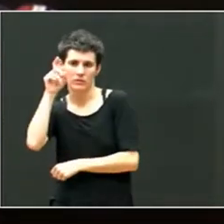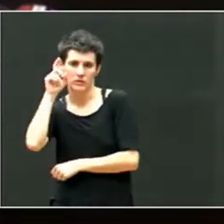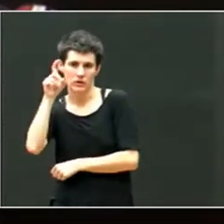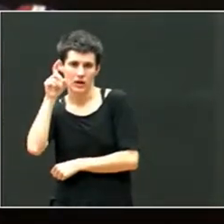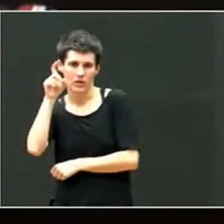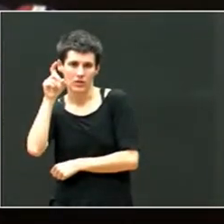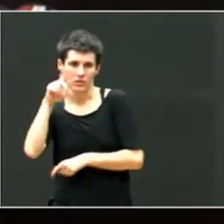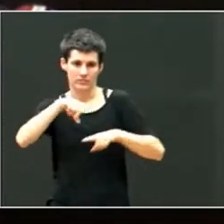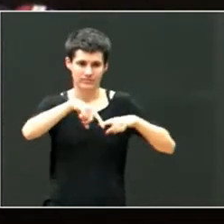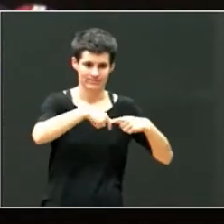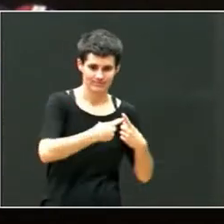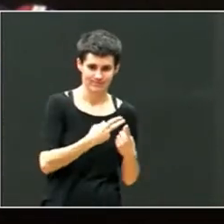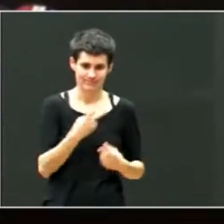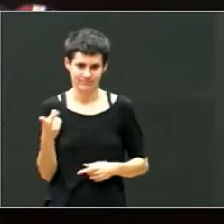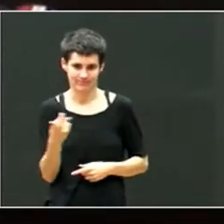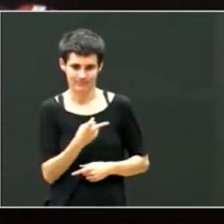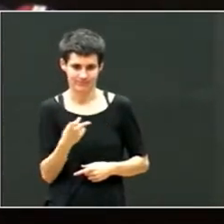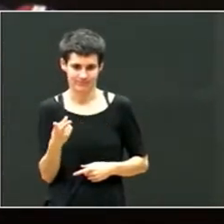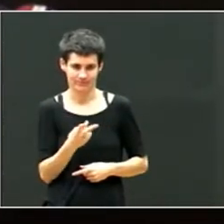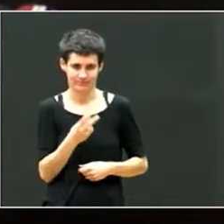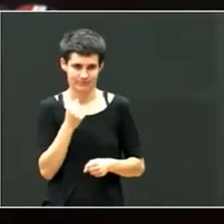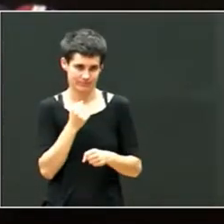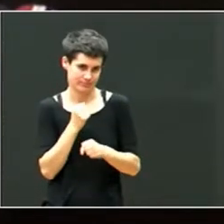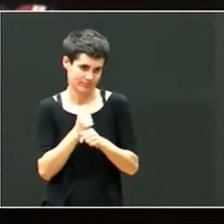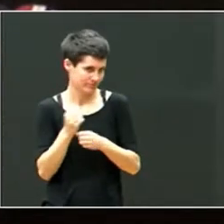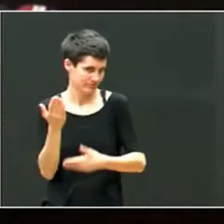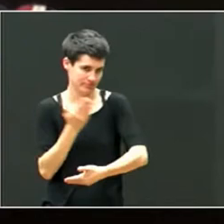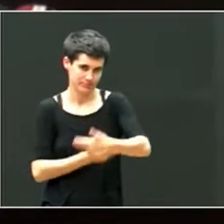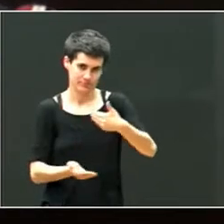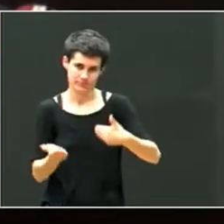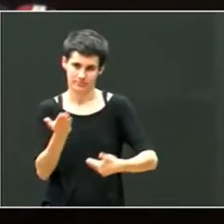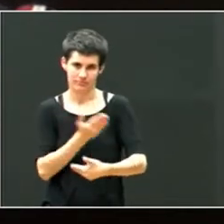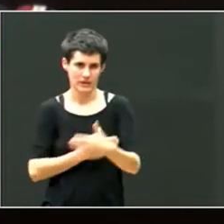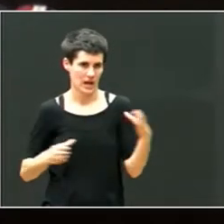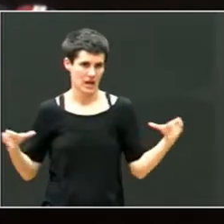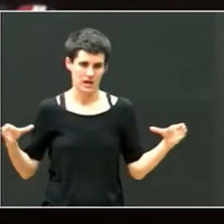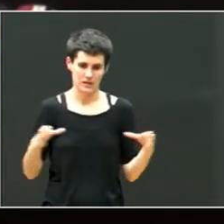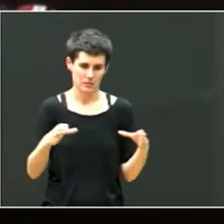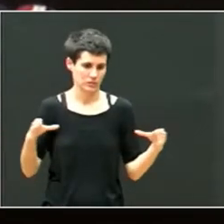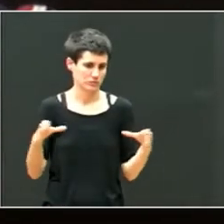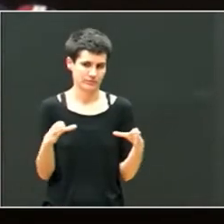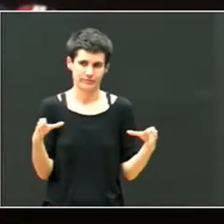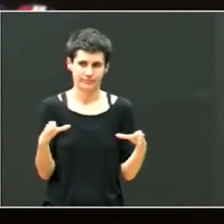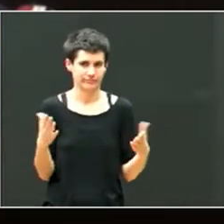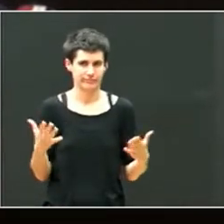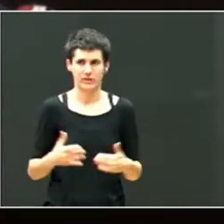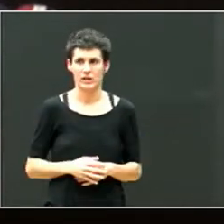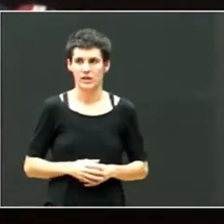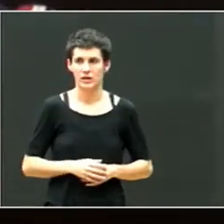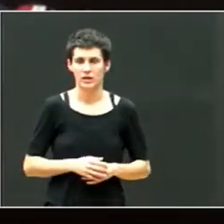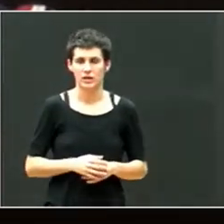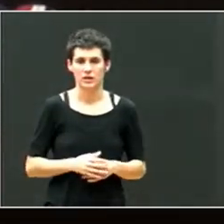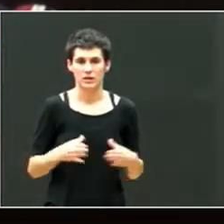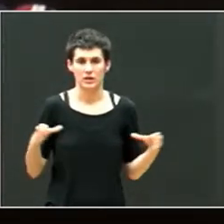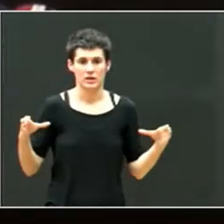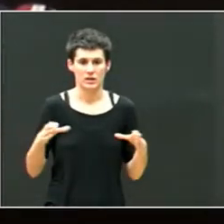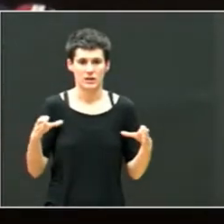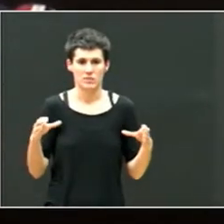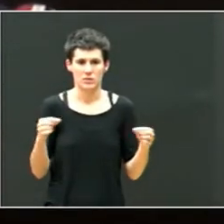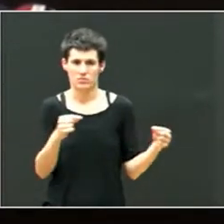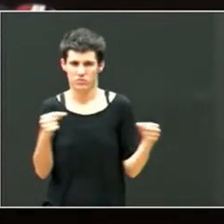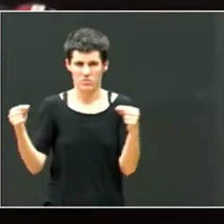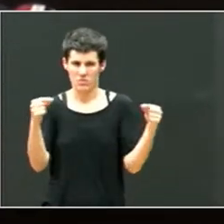tienen que trabajar en equipo, en equipo y en un equipo donde no se den enfrentamientos